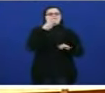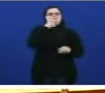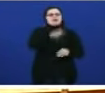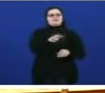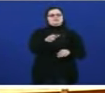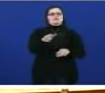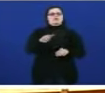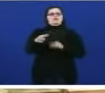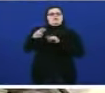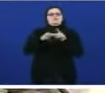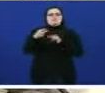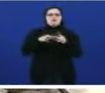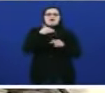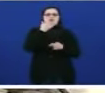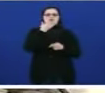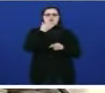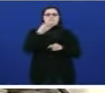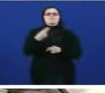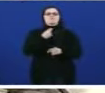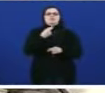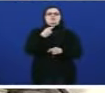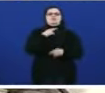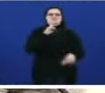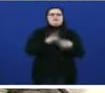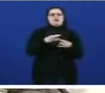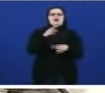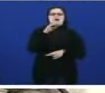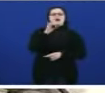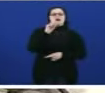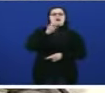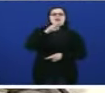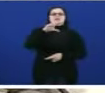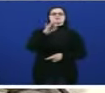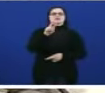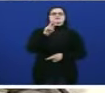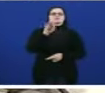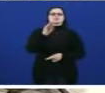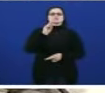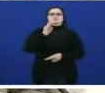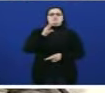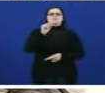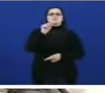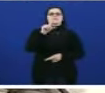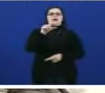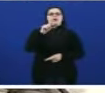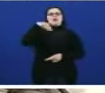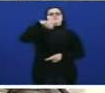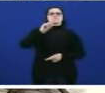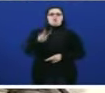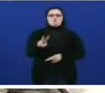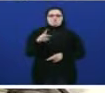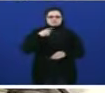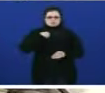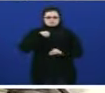son palabras de Xesús Palmou Xesús Palmou militante do seu partido eu teño que decirle que a